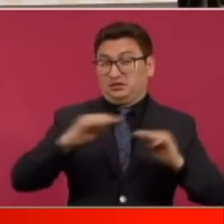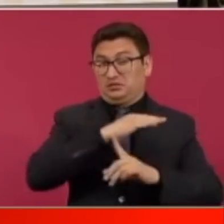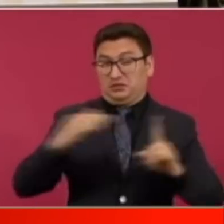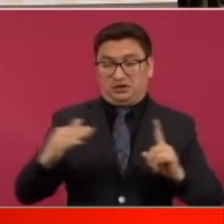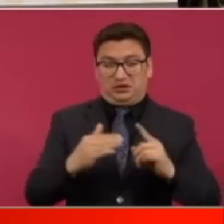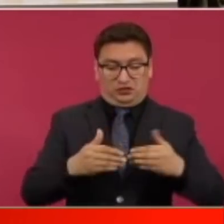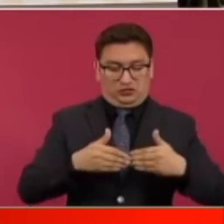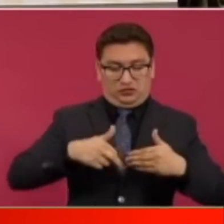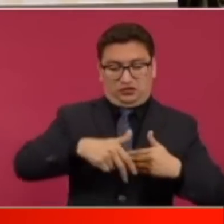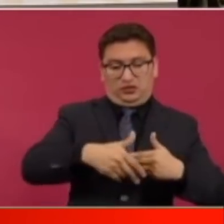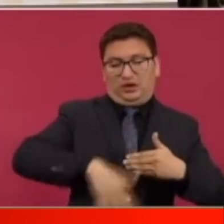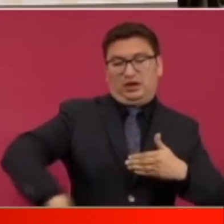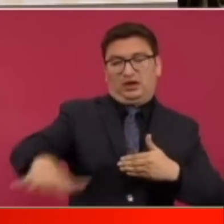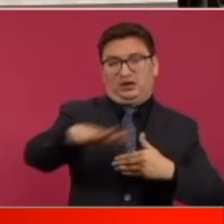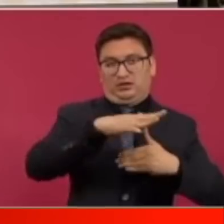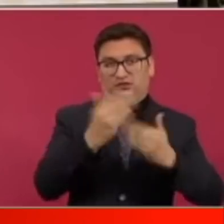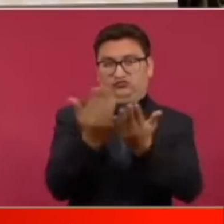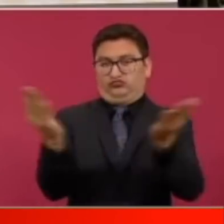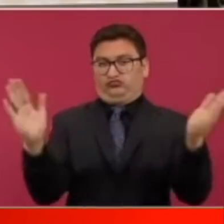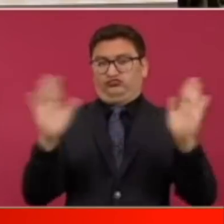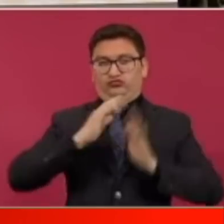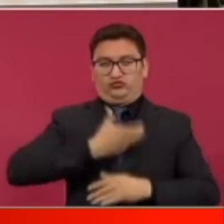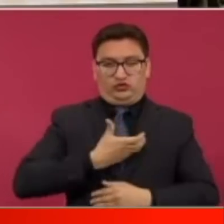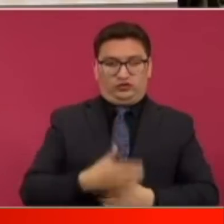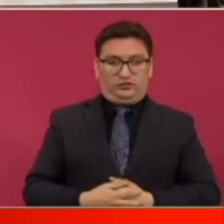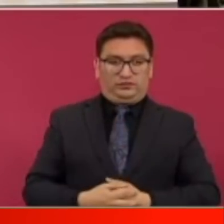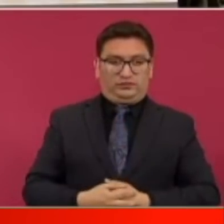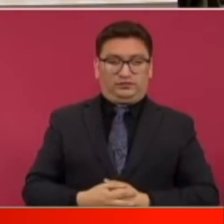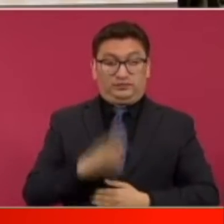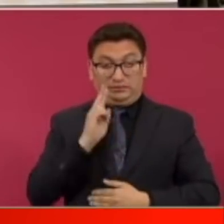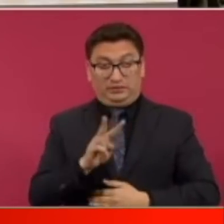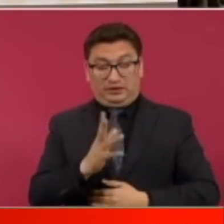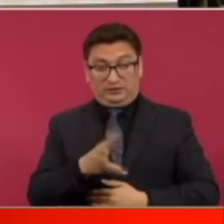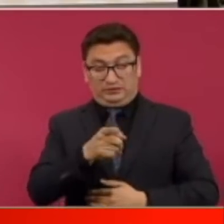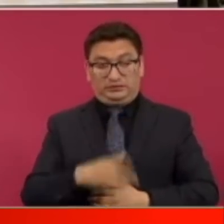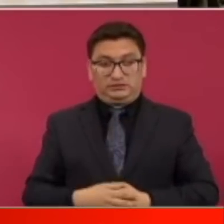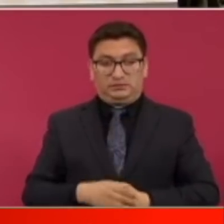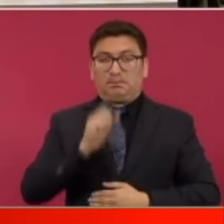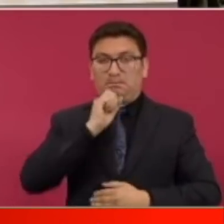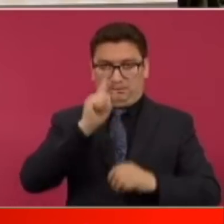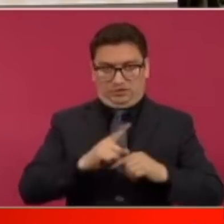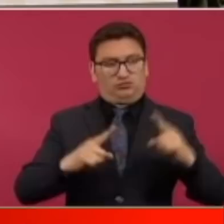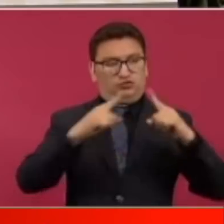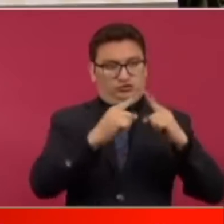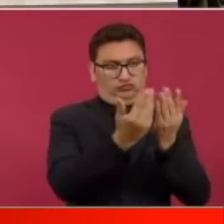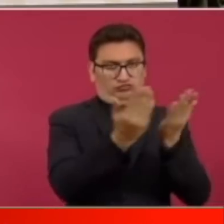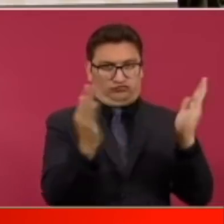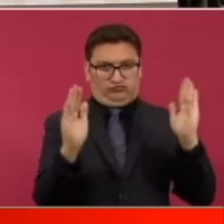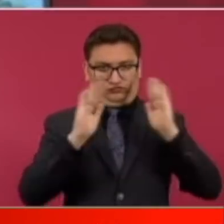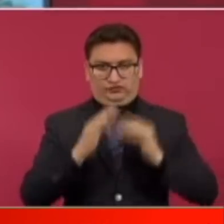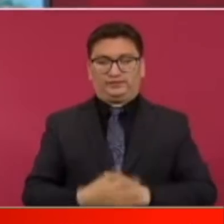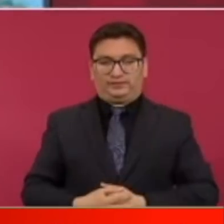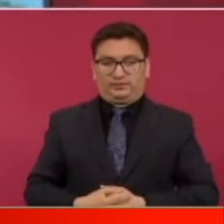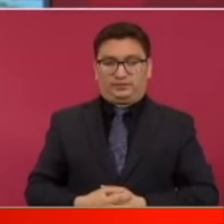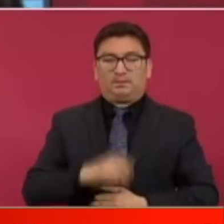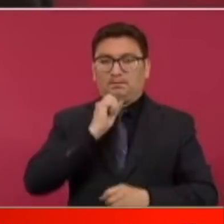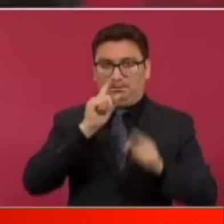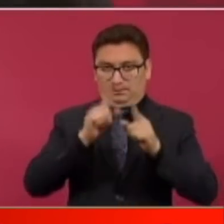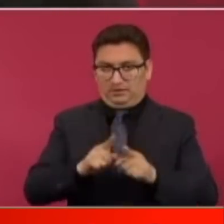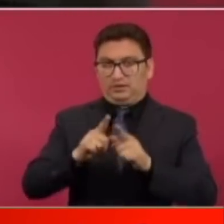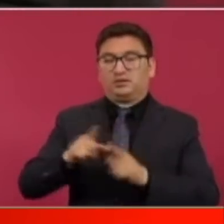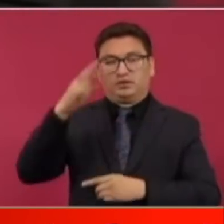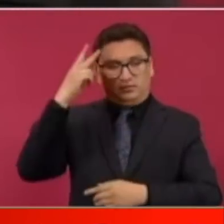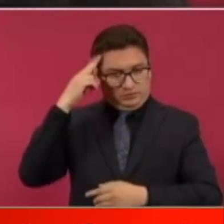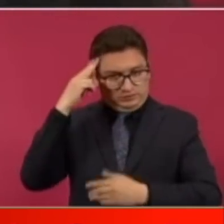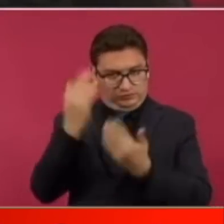de la banqueta hacia carriles centrales del circuito del zócalo ahí están lo mismo la catedral metropolitana lo mismo el palacio de